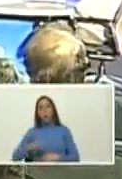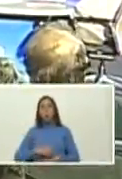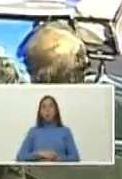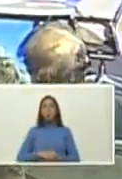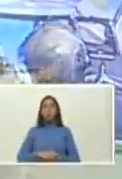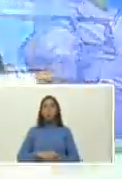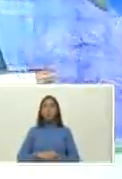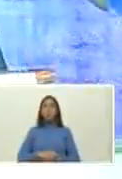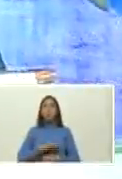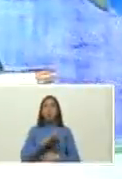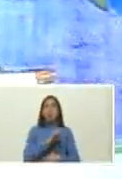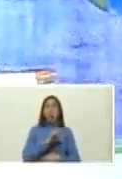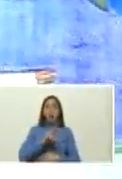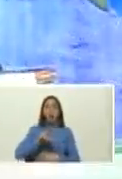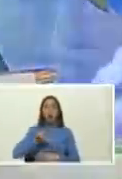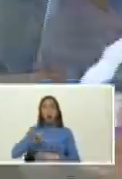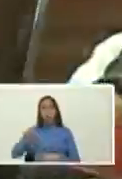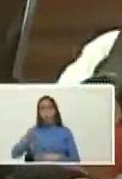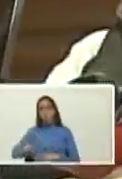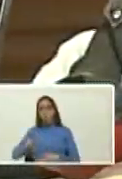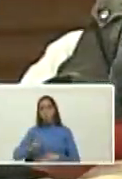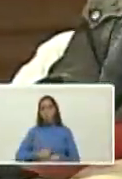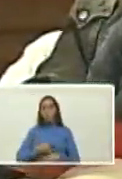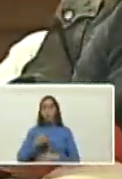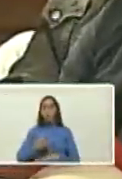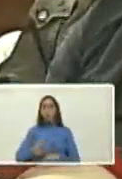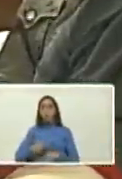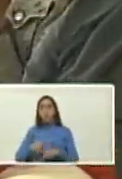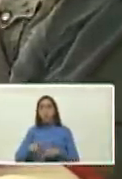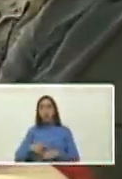Carlos Noguera primo de Manuel